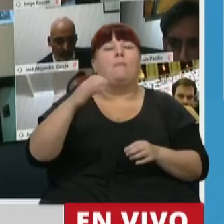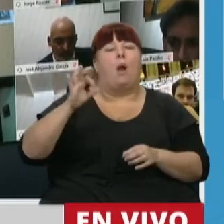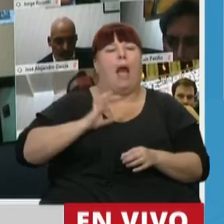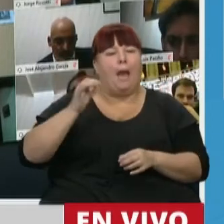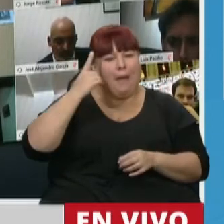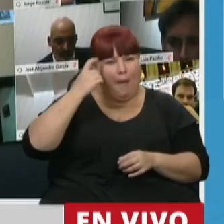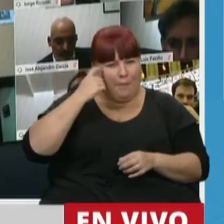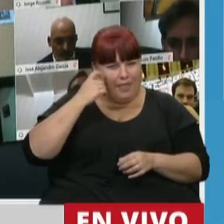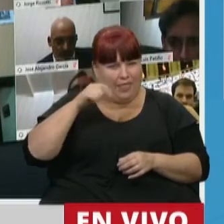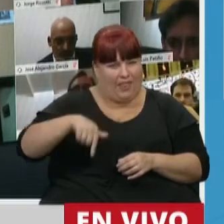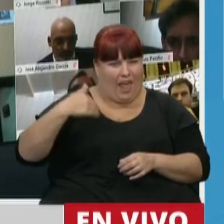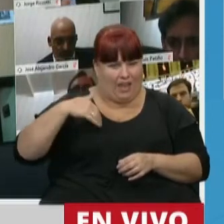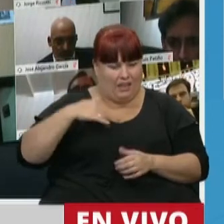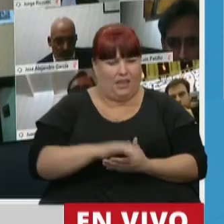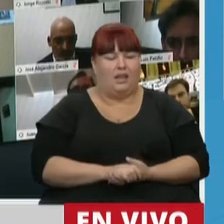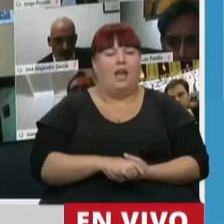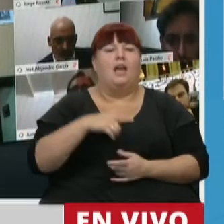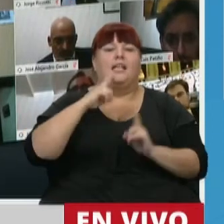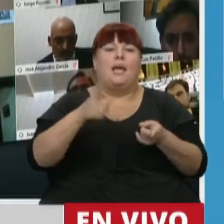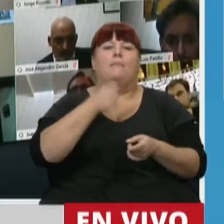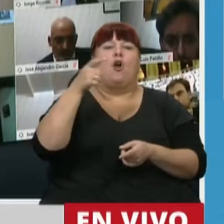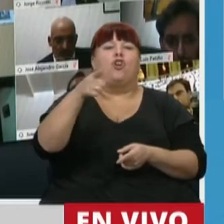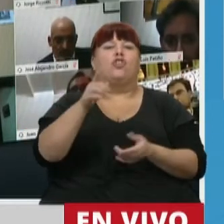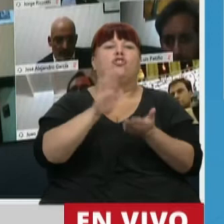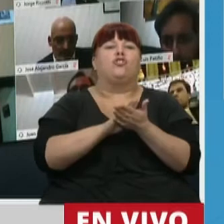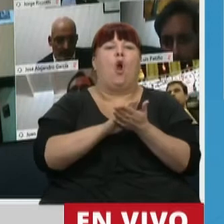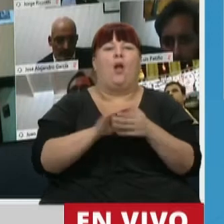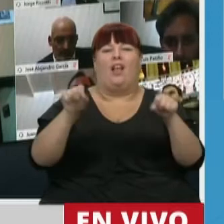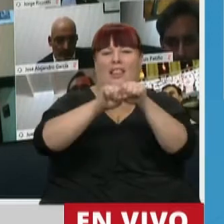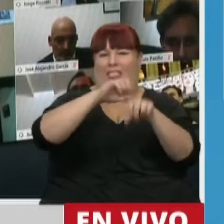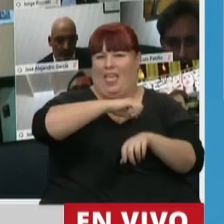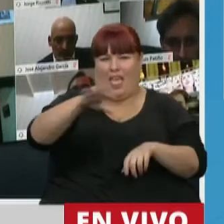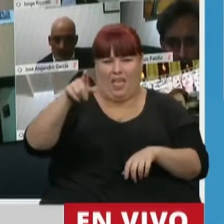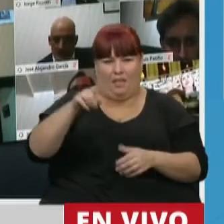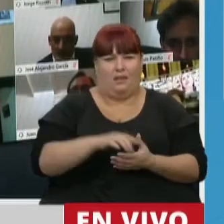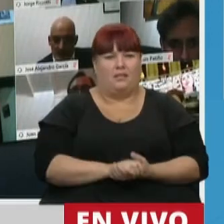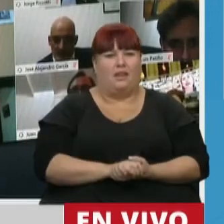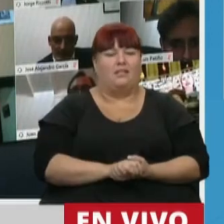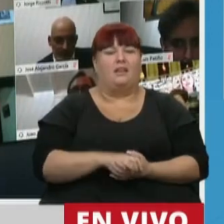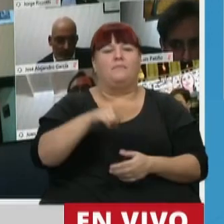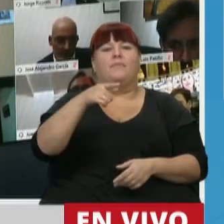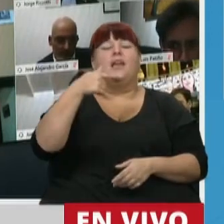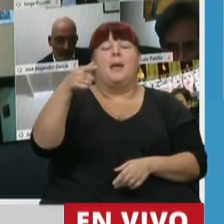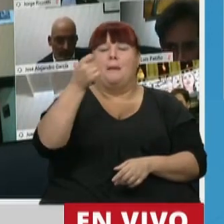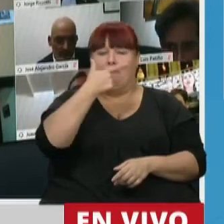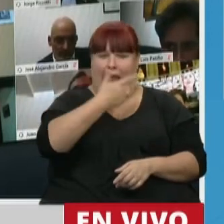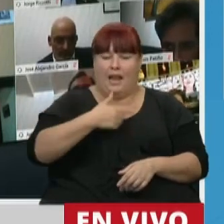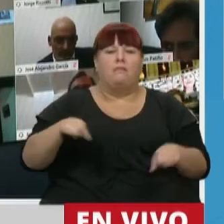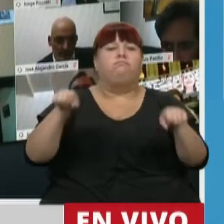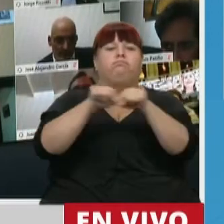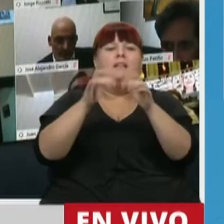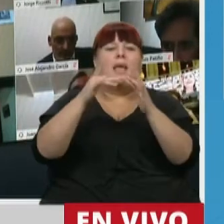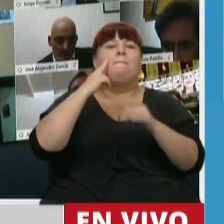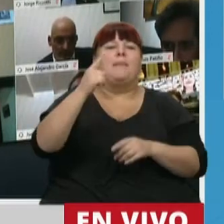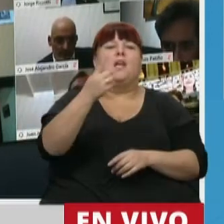Argentina. Y quiero hacer una mención especial a la conexión rural. Con el presidente Macri conectamos 1